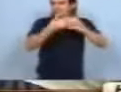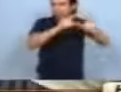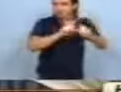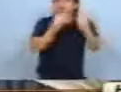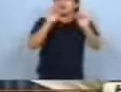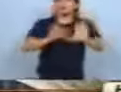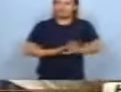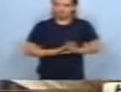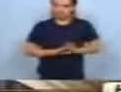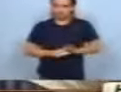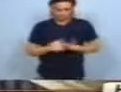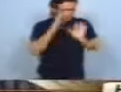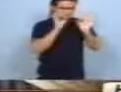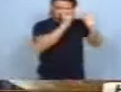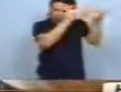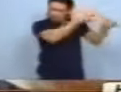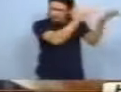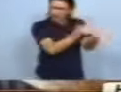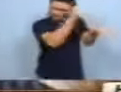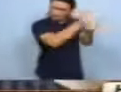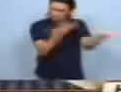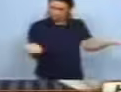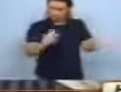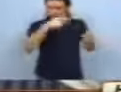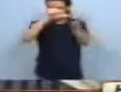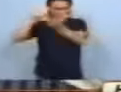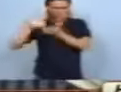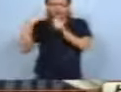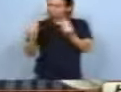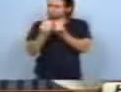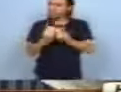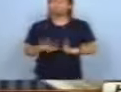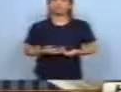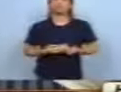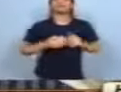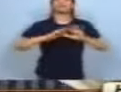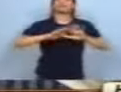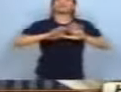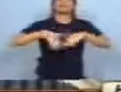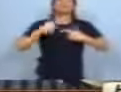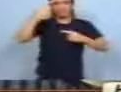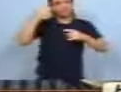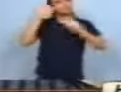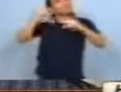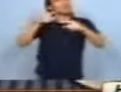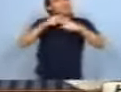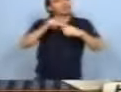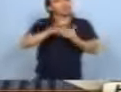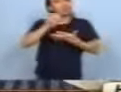hacer? Que las hicimos, porque se hicieron. Las vimos, están puestas en algunos lugares. Entonces empezamos a discutir sobre ese tema.